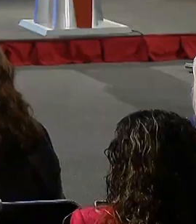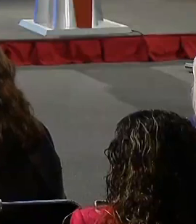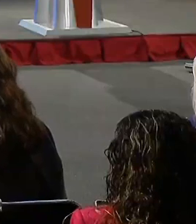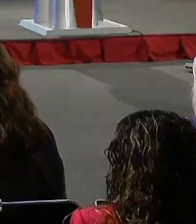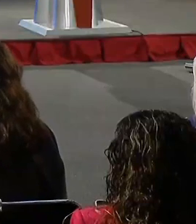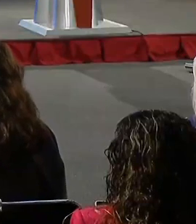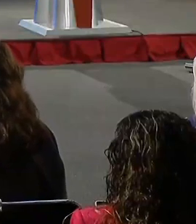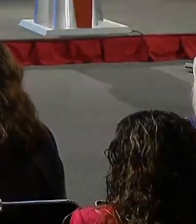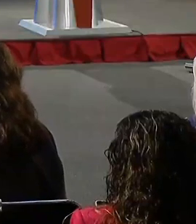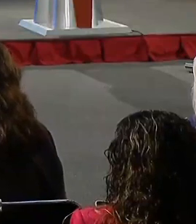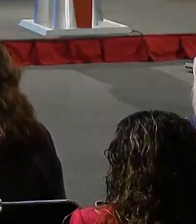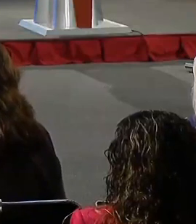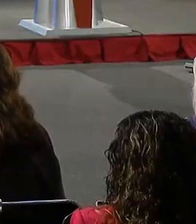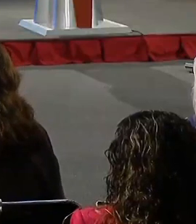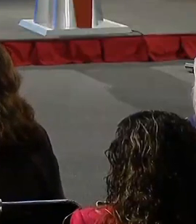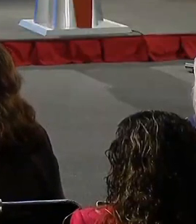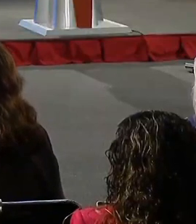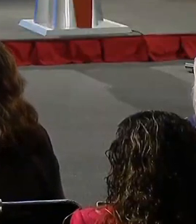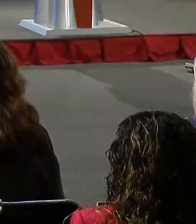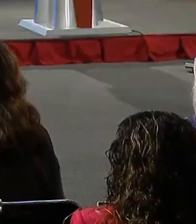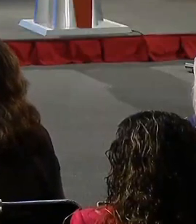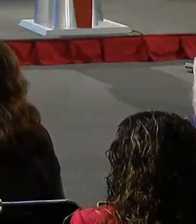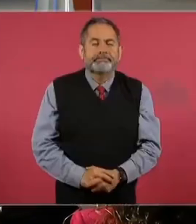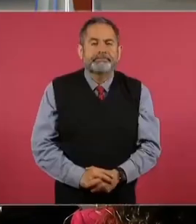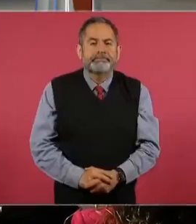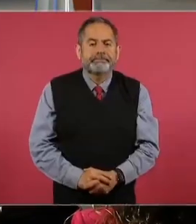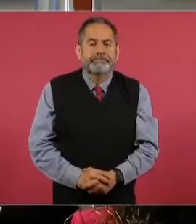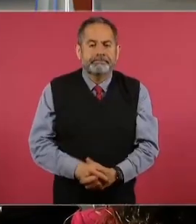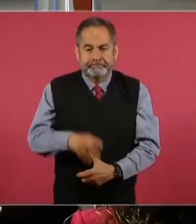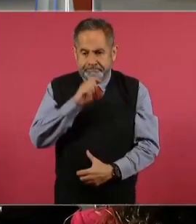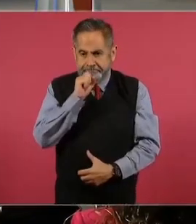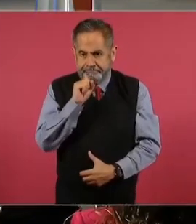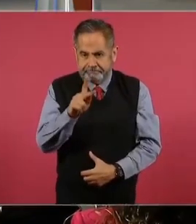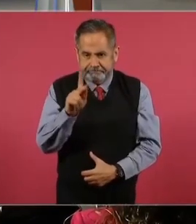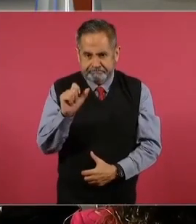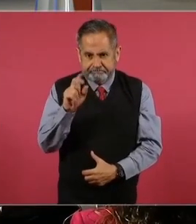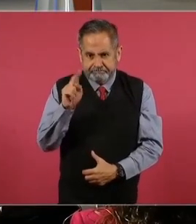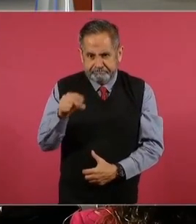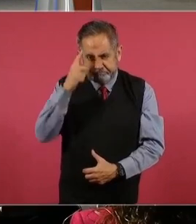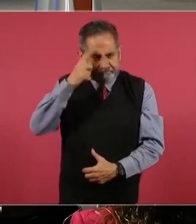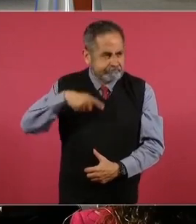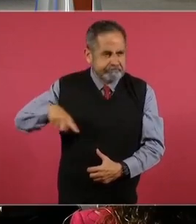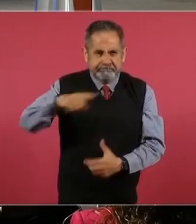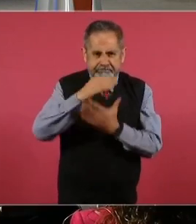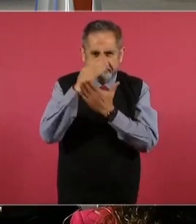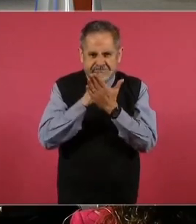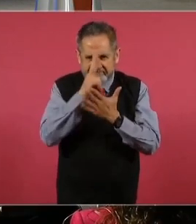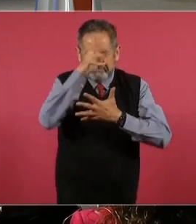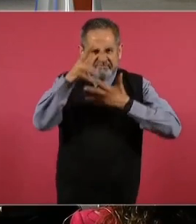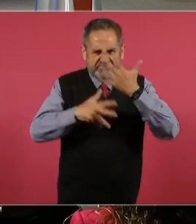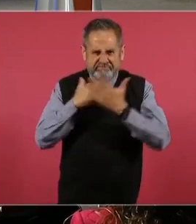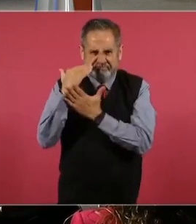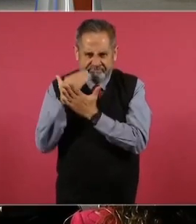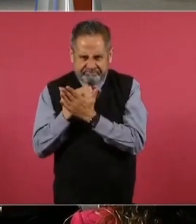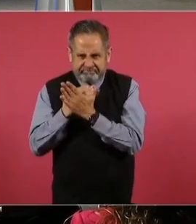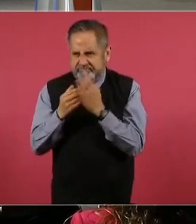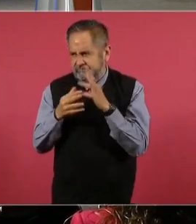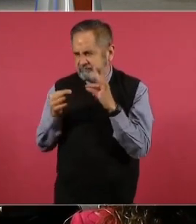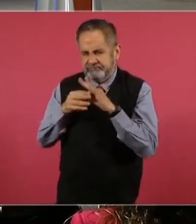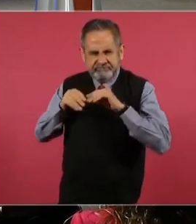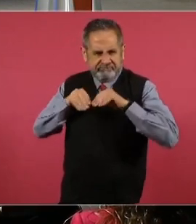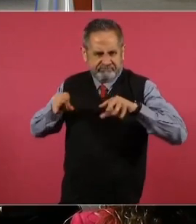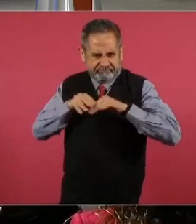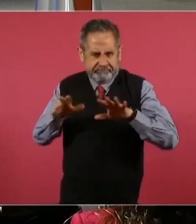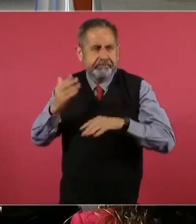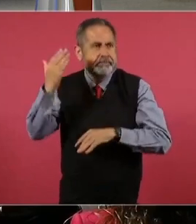También a través de la Estrategia de Redes por la Prevención de las Violencias y las Adicciones, que inició en